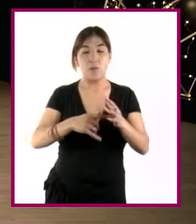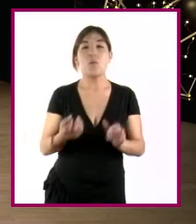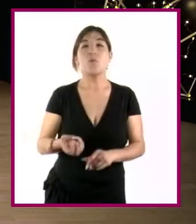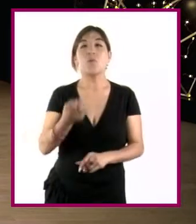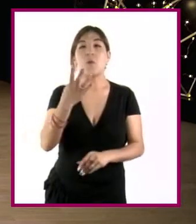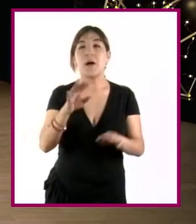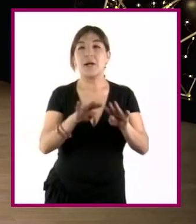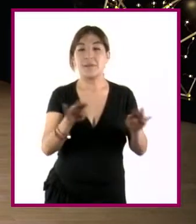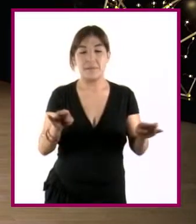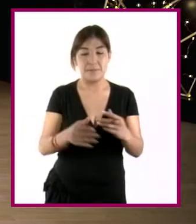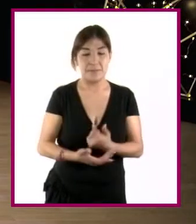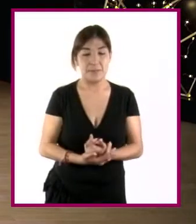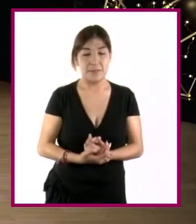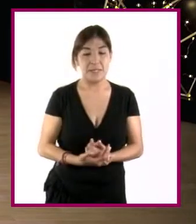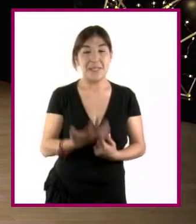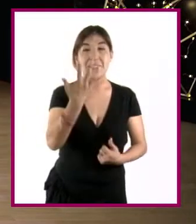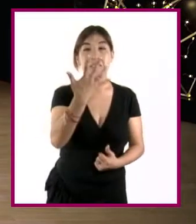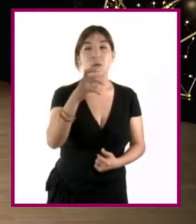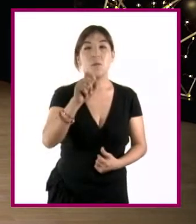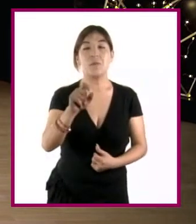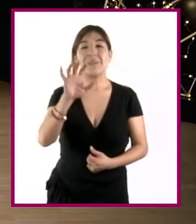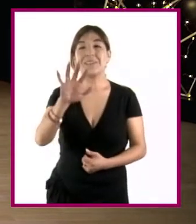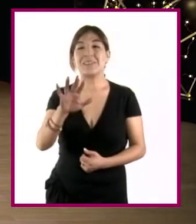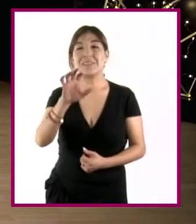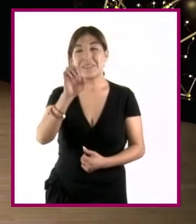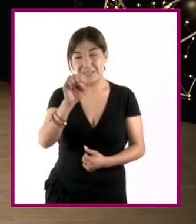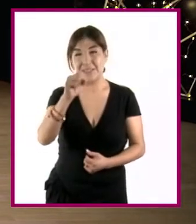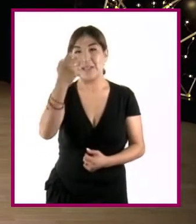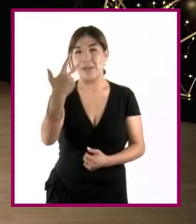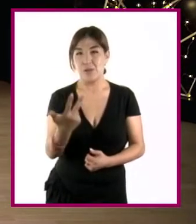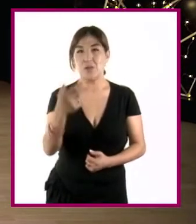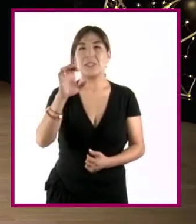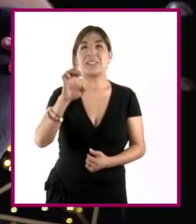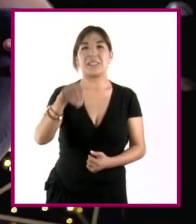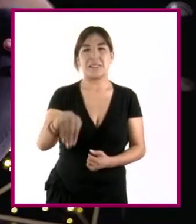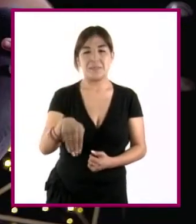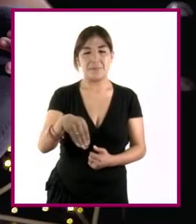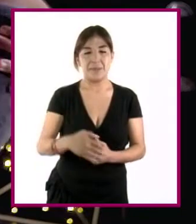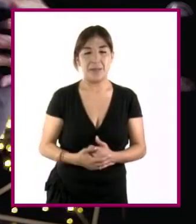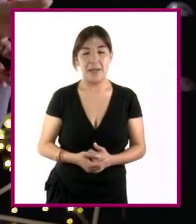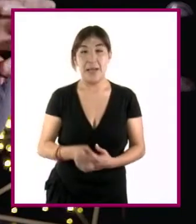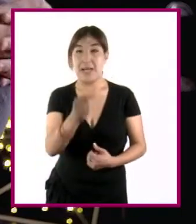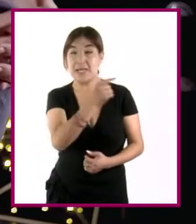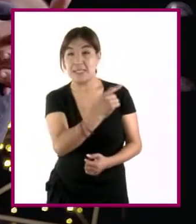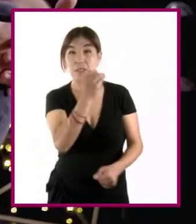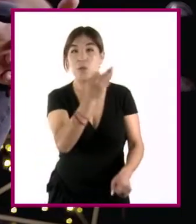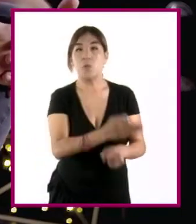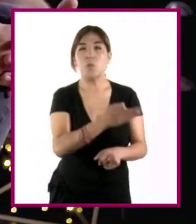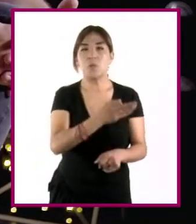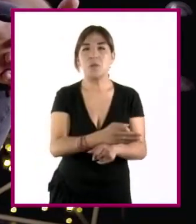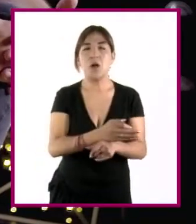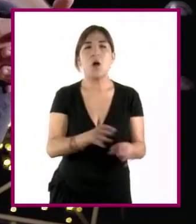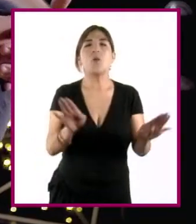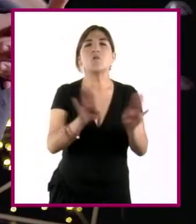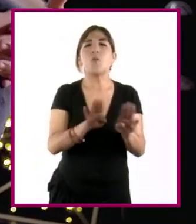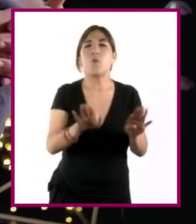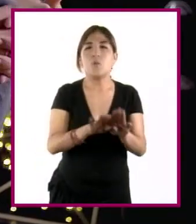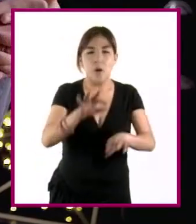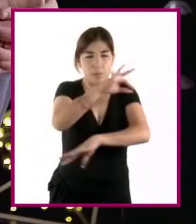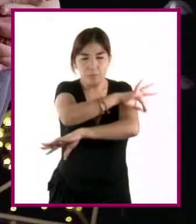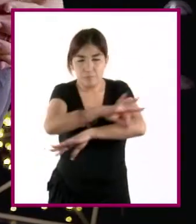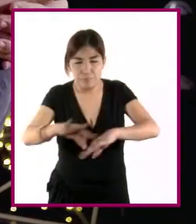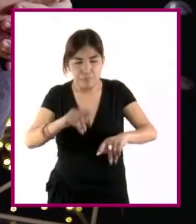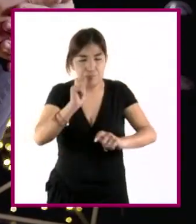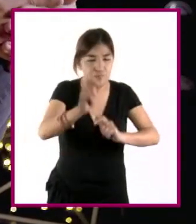construyamos. 5.68 centímetros. Hasta ahora hemos hablado de cómo interpretar planos,